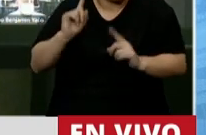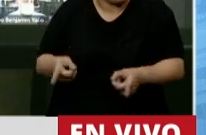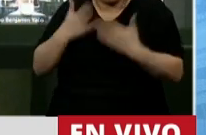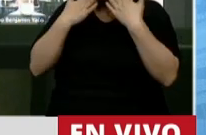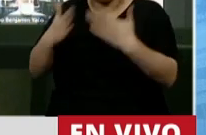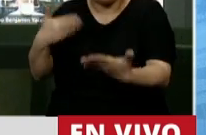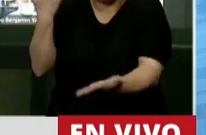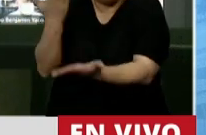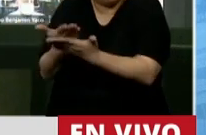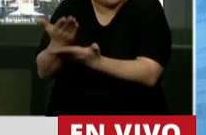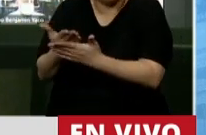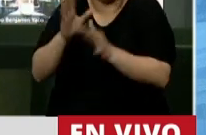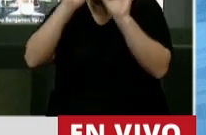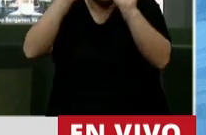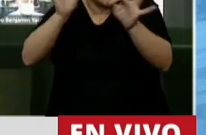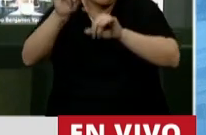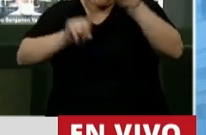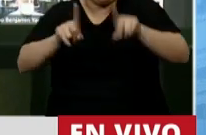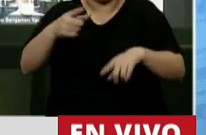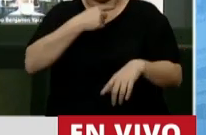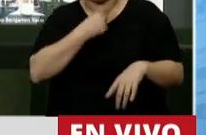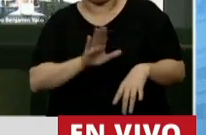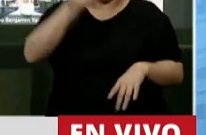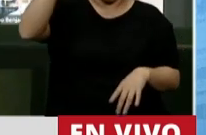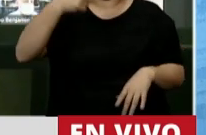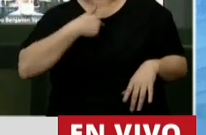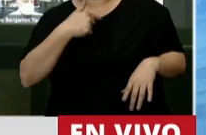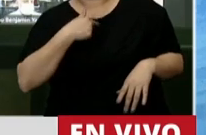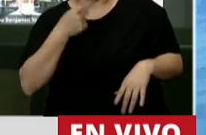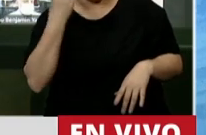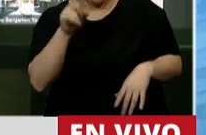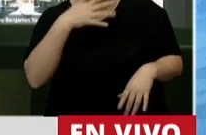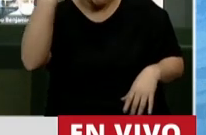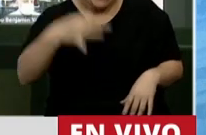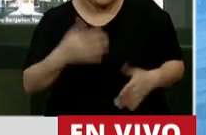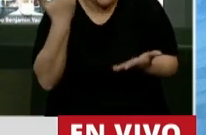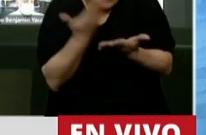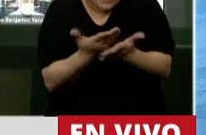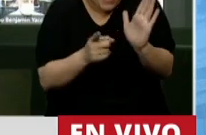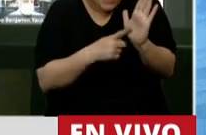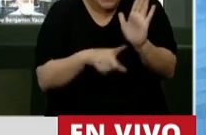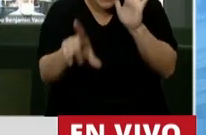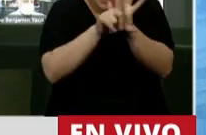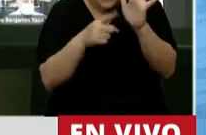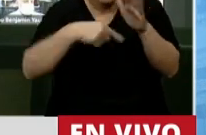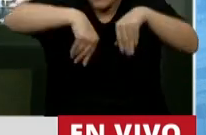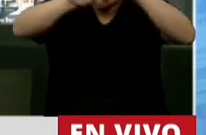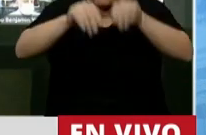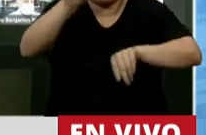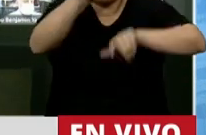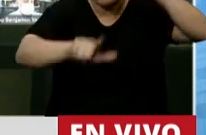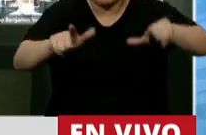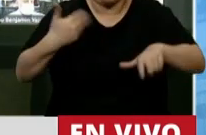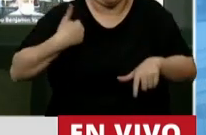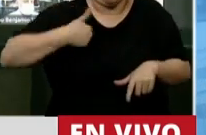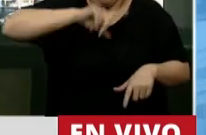lamento que algún grupo se quiera apropiar de esta ley porque esta ley es de todos los argentinos y la argentina. Es de los chicos que están ahí arriba y las chicas que